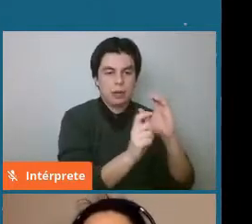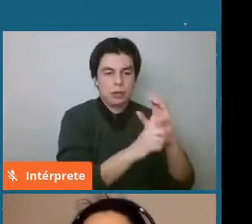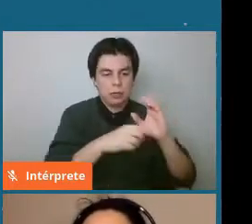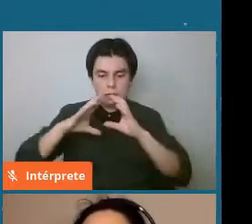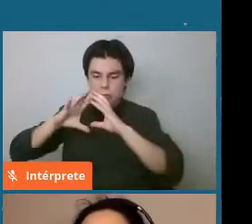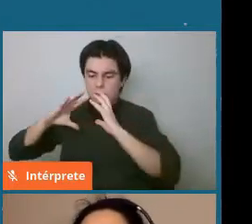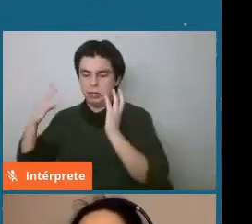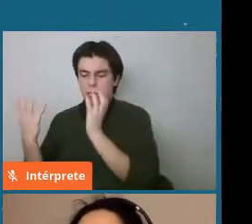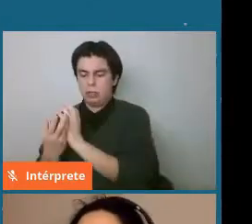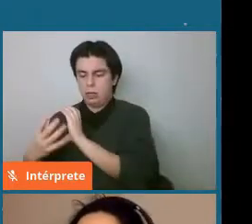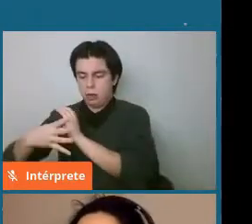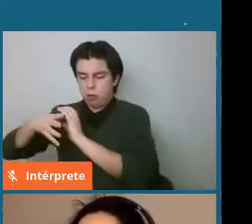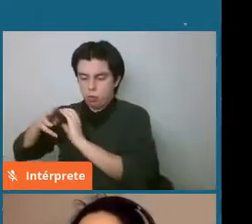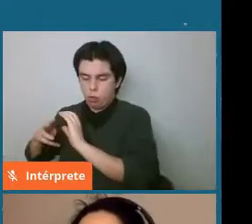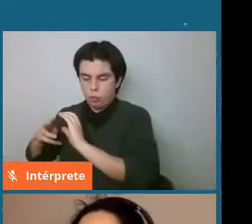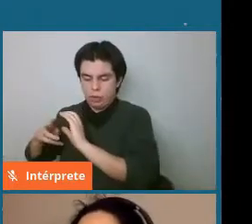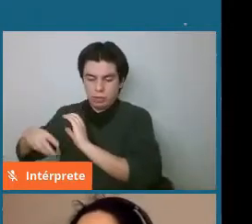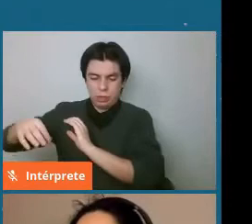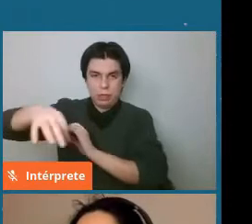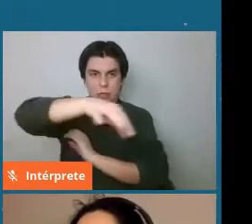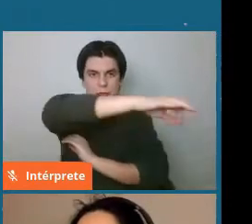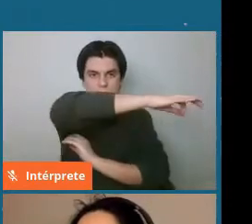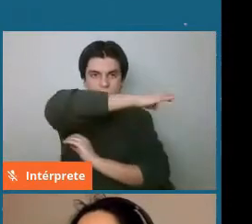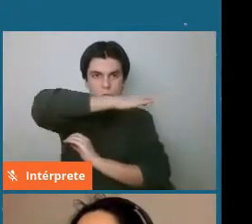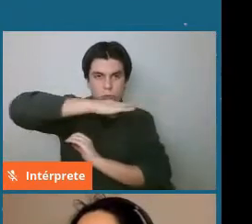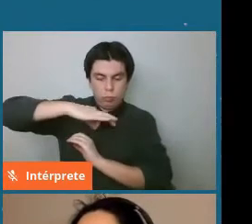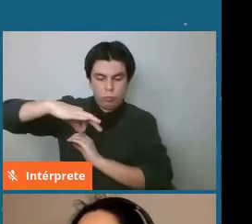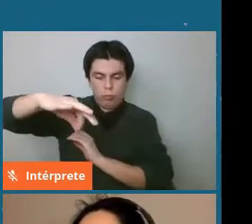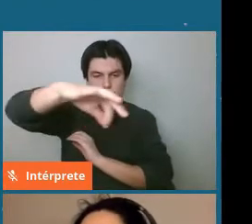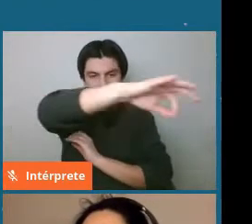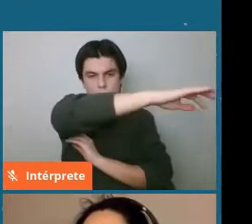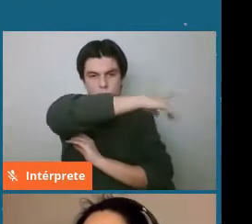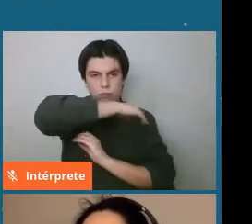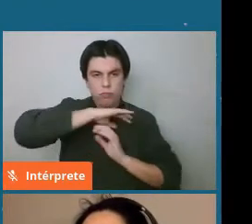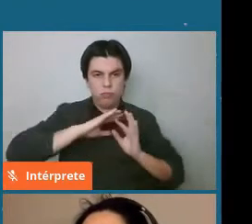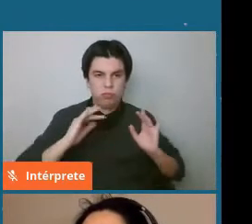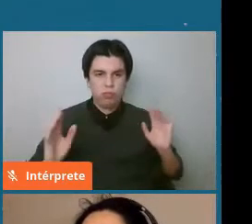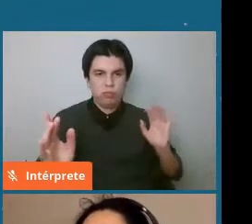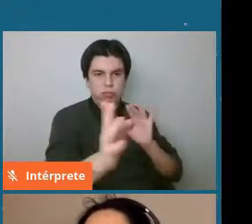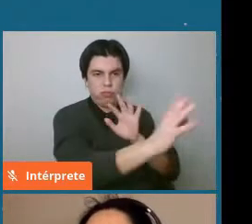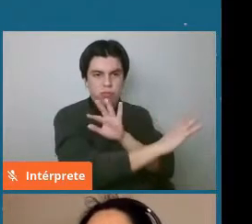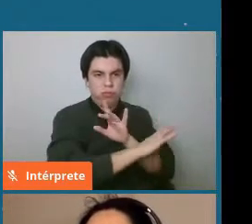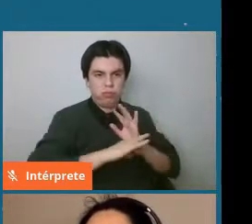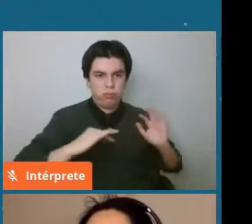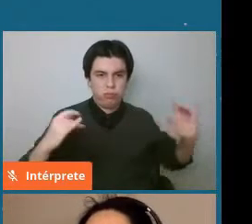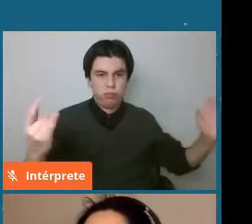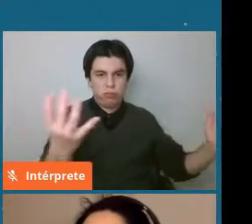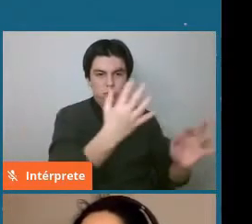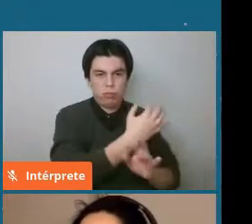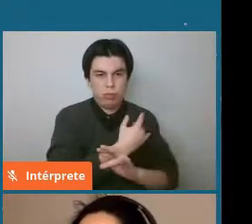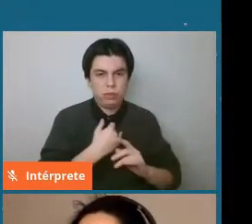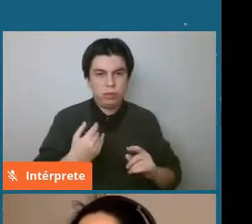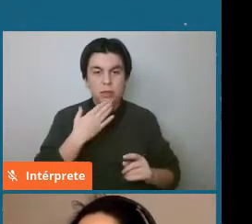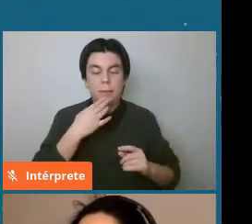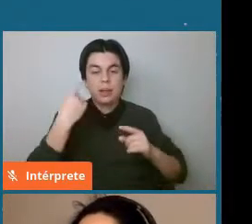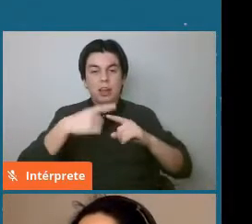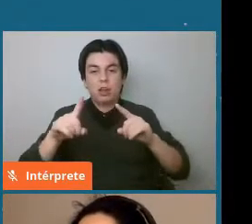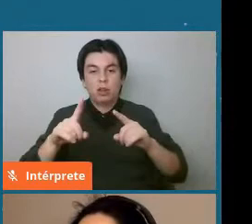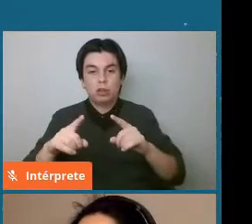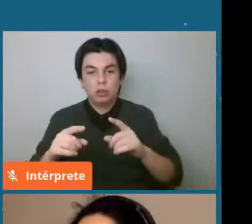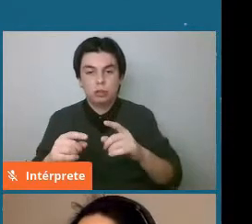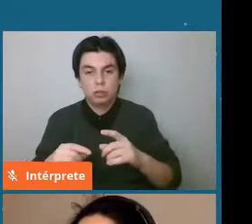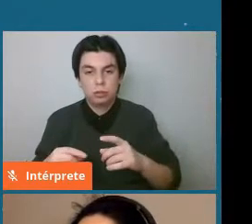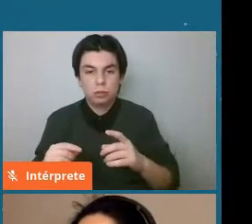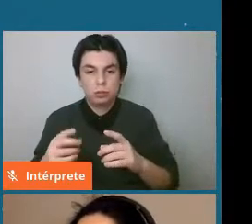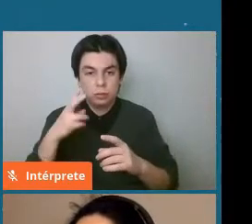Pero que además hay otras familias de asteroides. Entonces, acá hay una visión en planta donde podemos ver este gran, que es